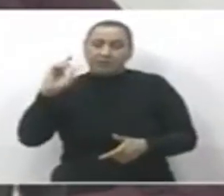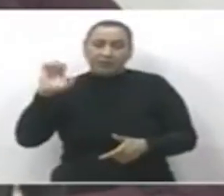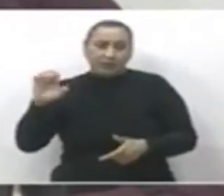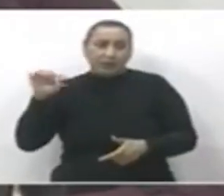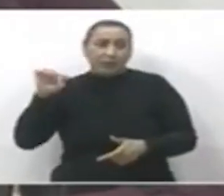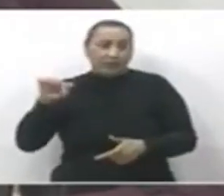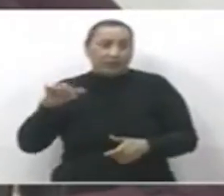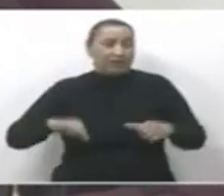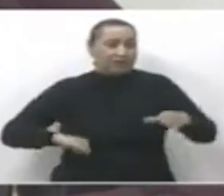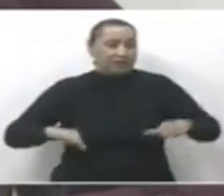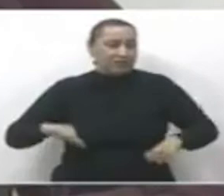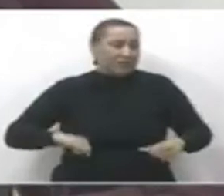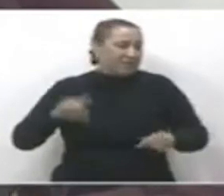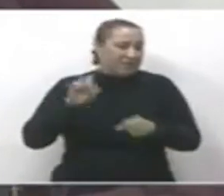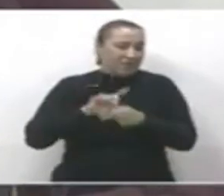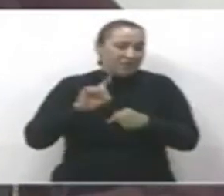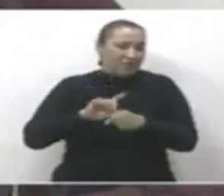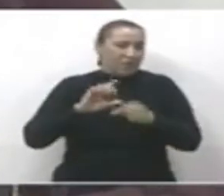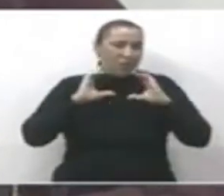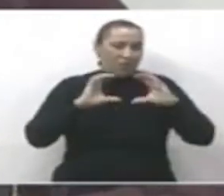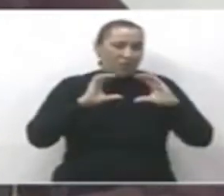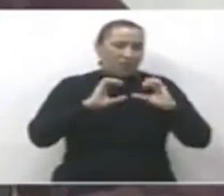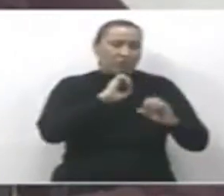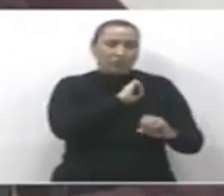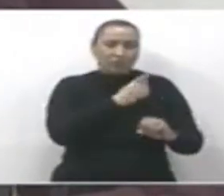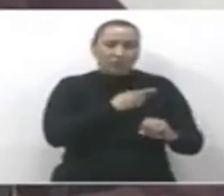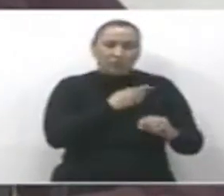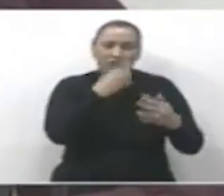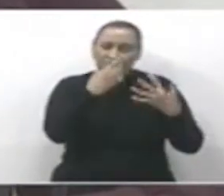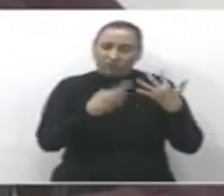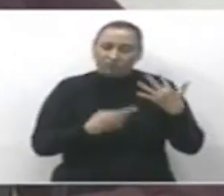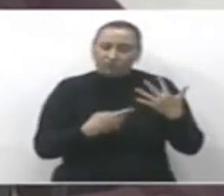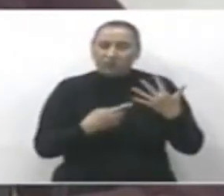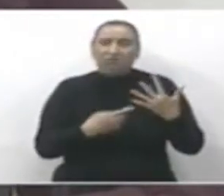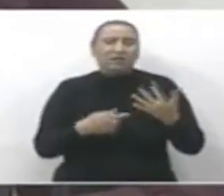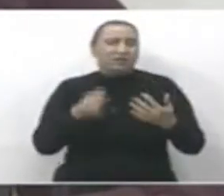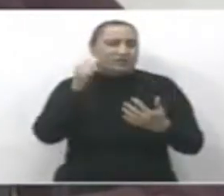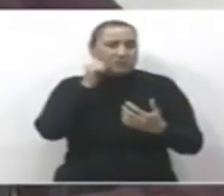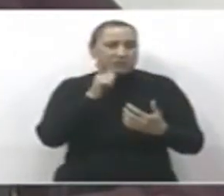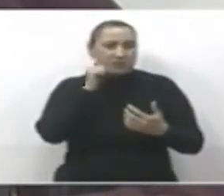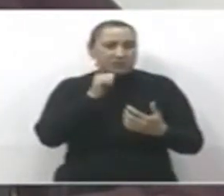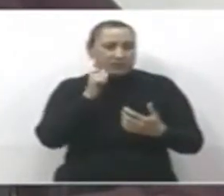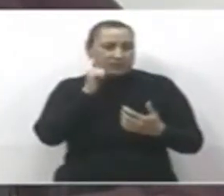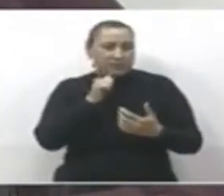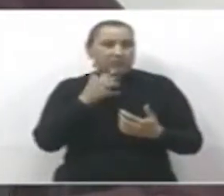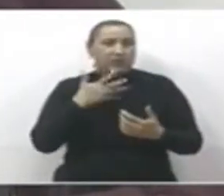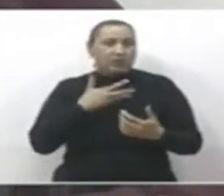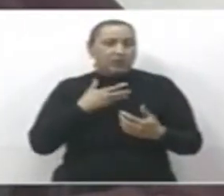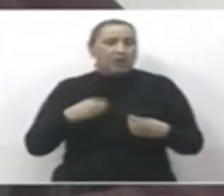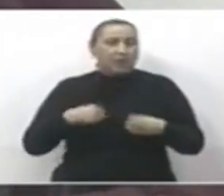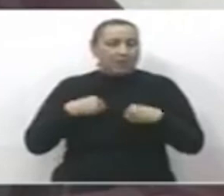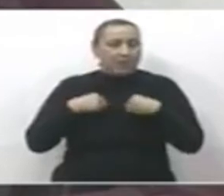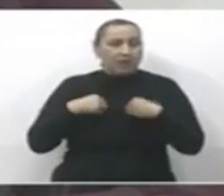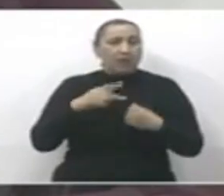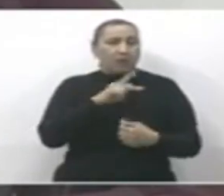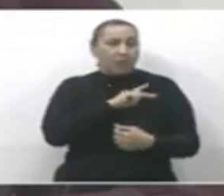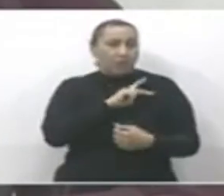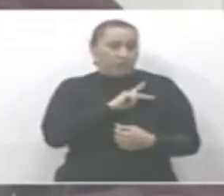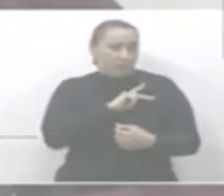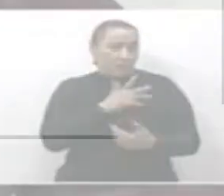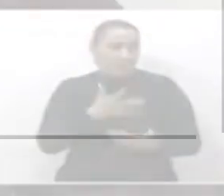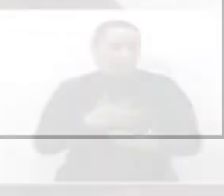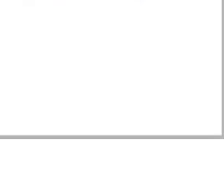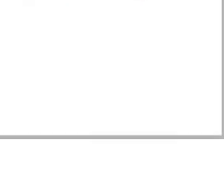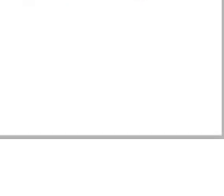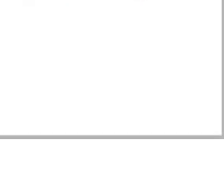nuestras actividades, en todas, hasta convertirlo en un hábito y de ser posible como parte de nuestro estilo de vida.